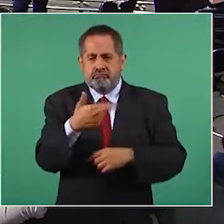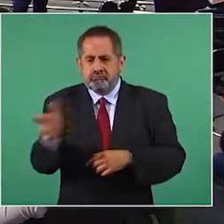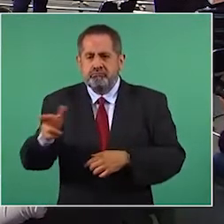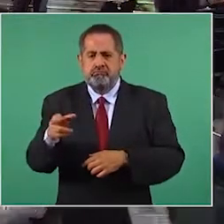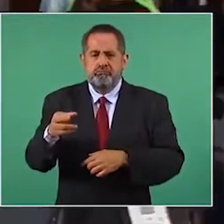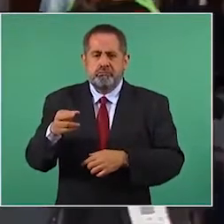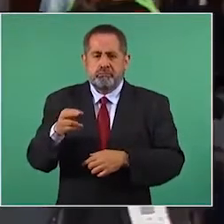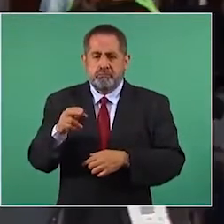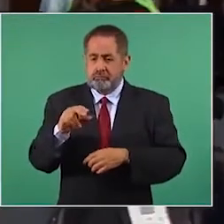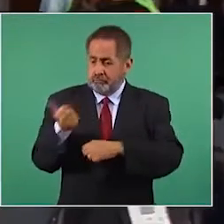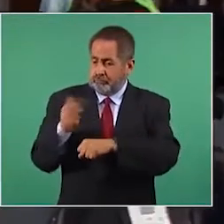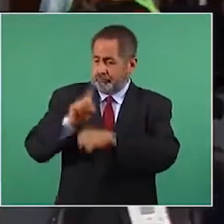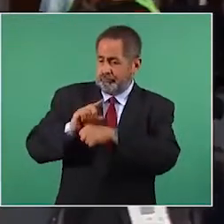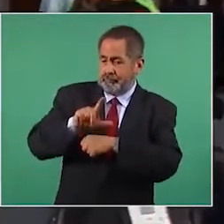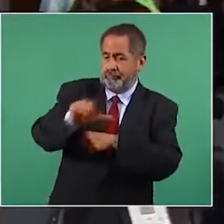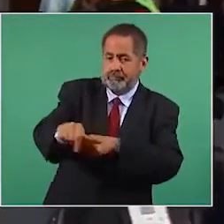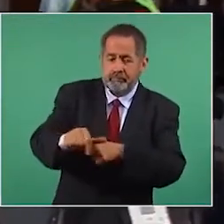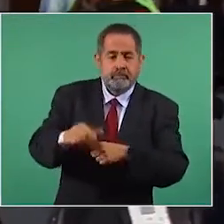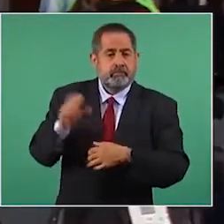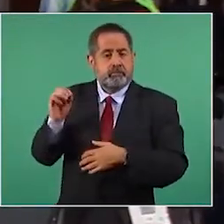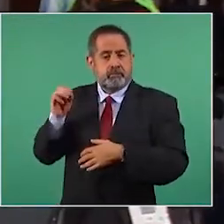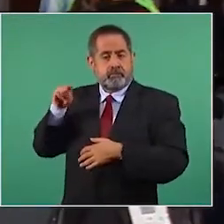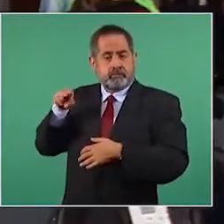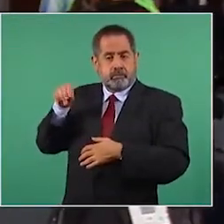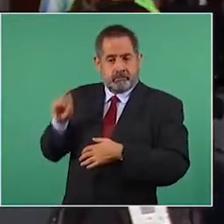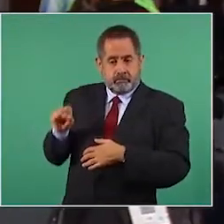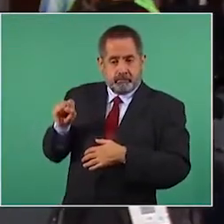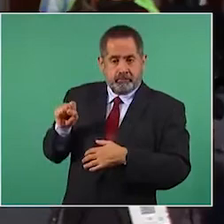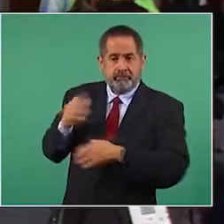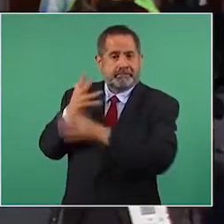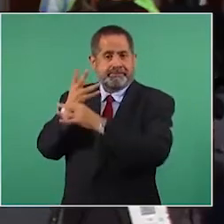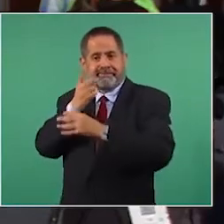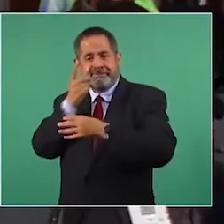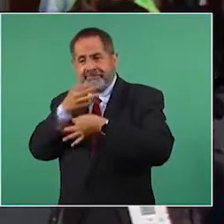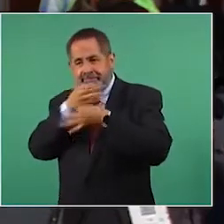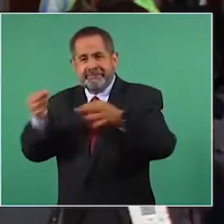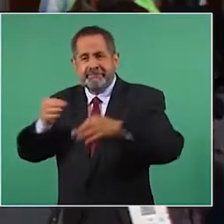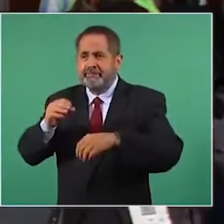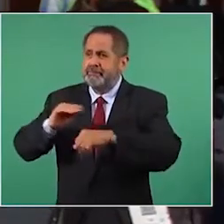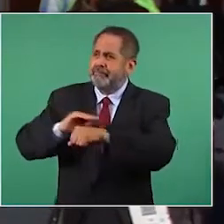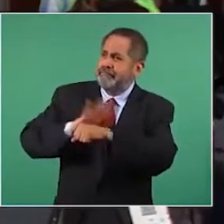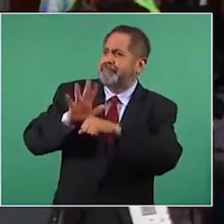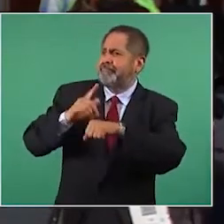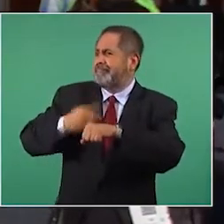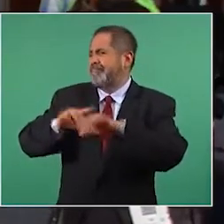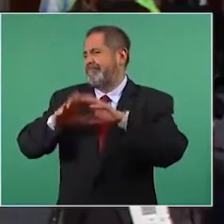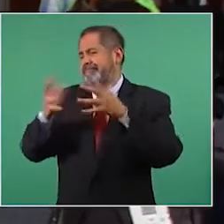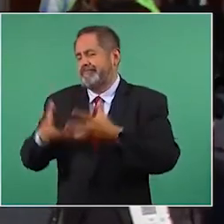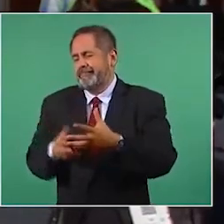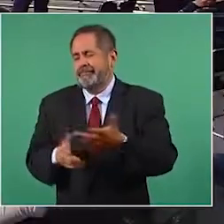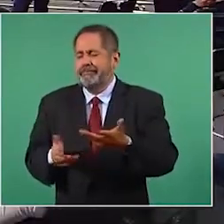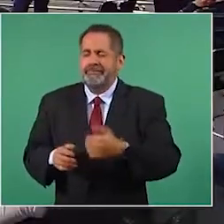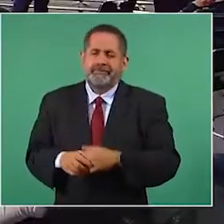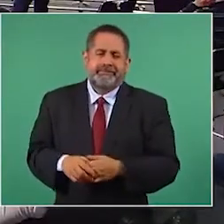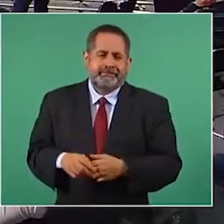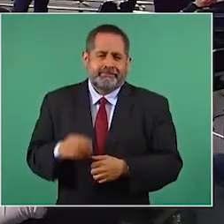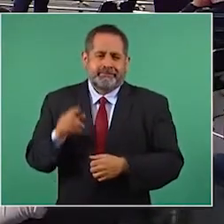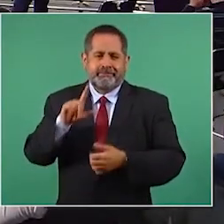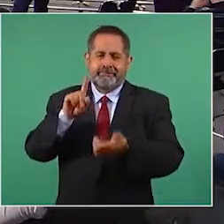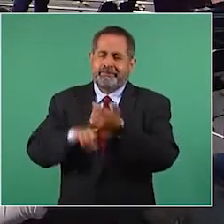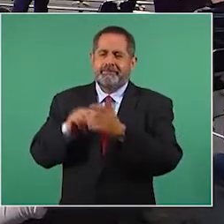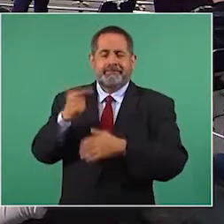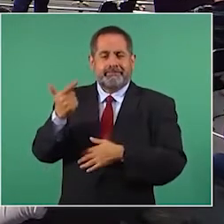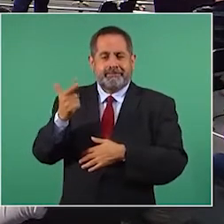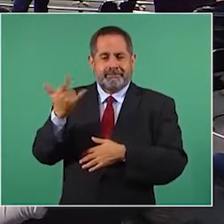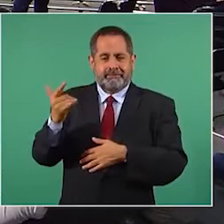fondas 11 días después de que la Organización Mundial de la Salud declarara pandemia. Ya eso… El 7